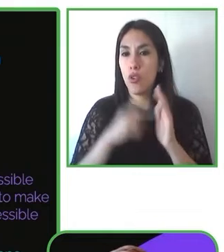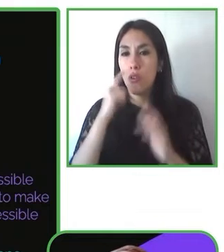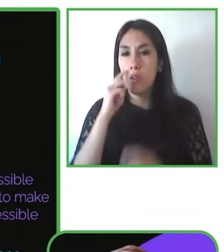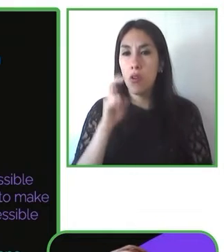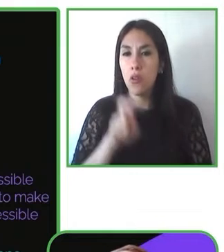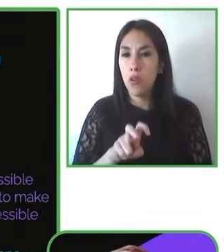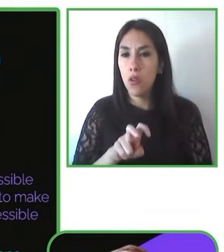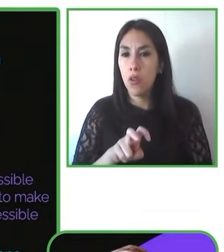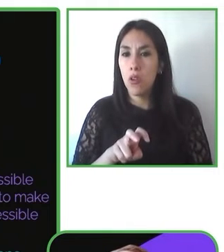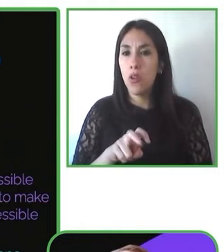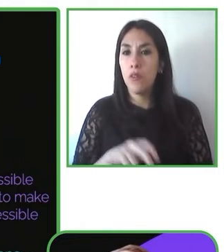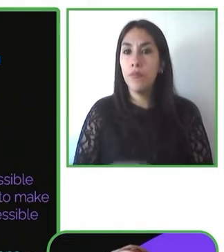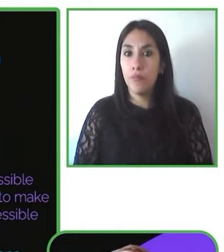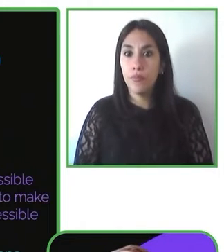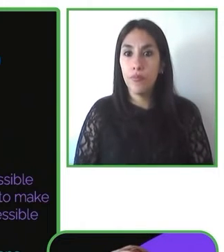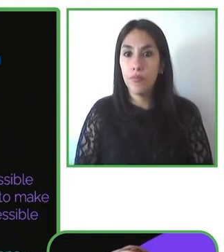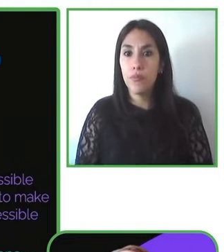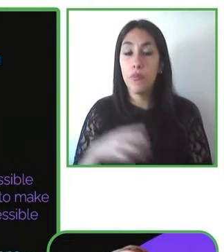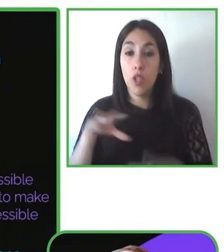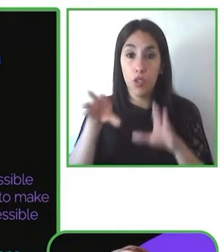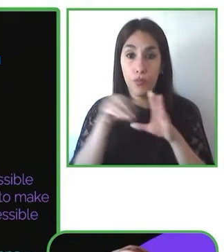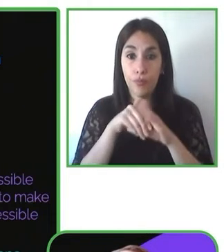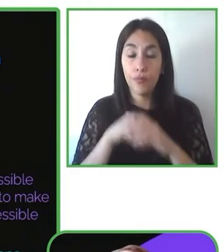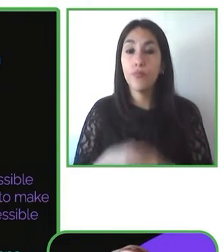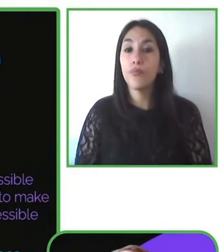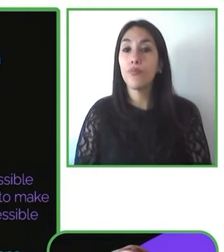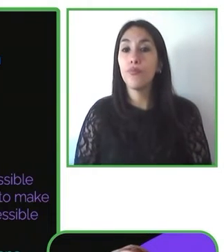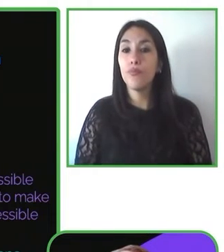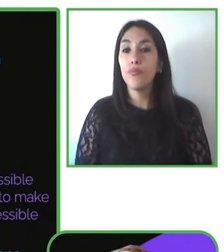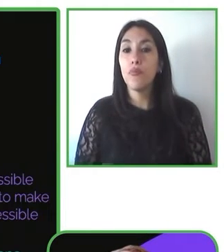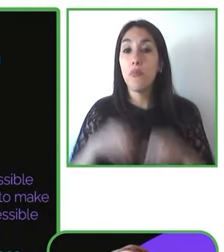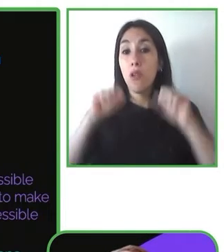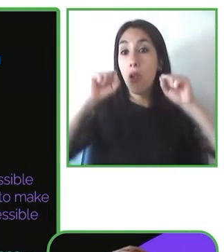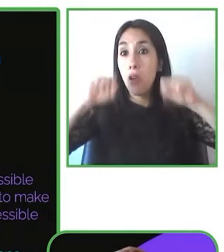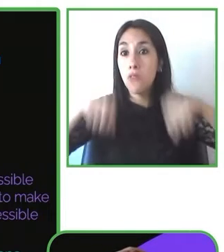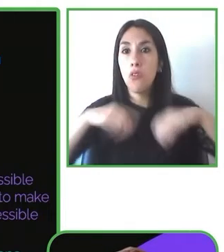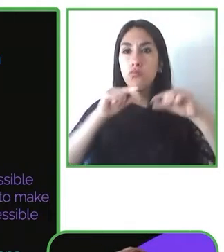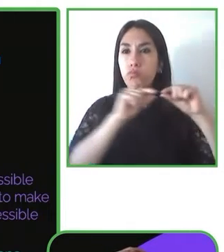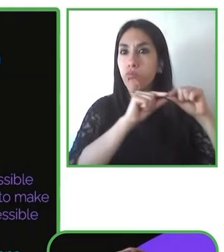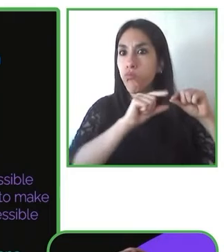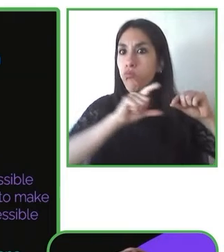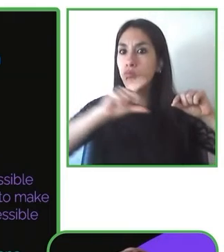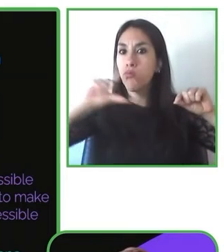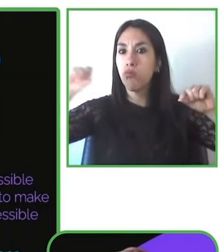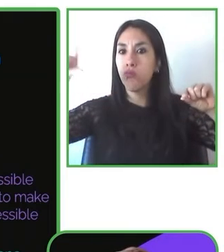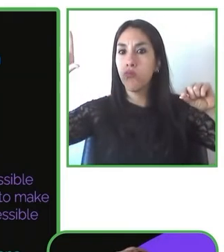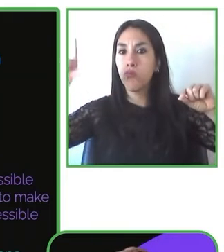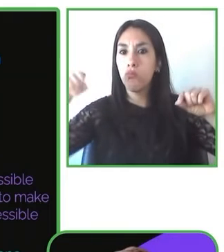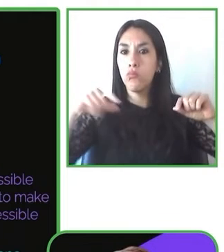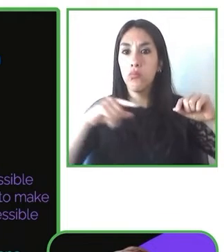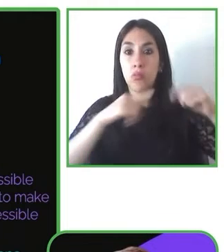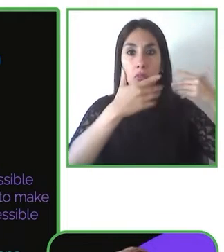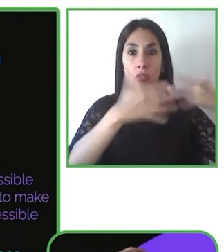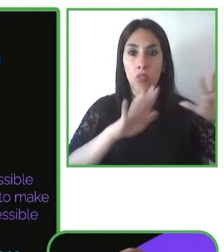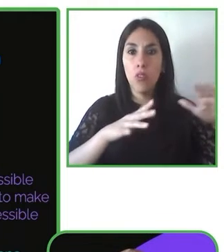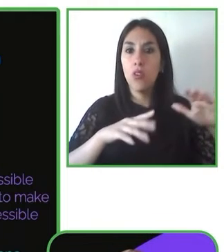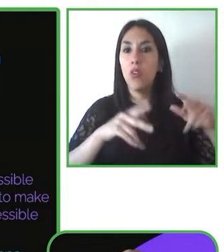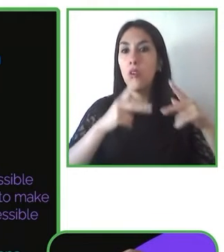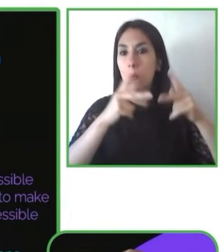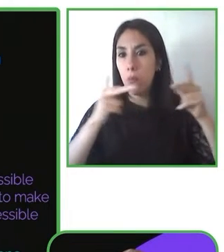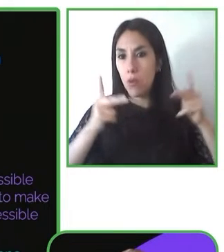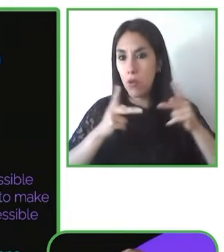inclusión y promover la exclusión y promover la inclusión, reducir las barreras físicas y permitir el cambio social.